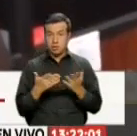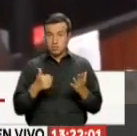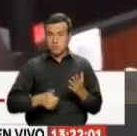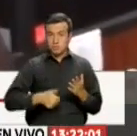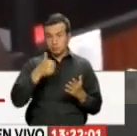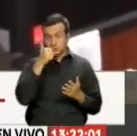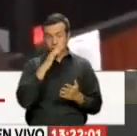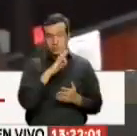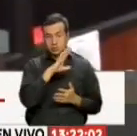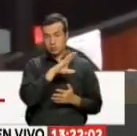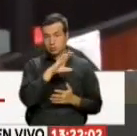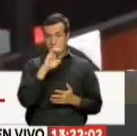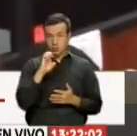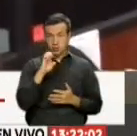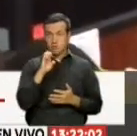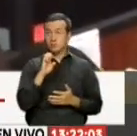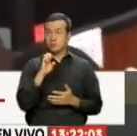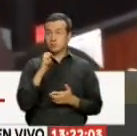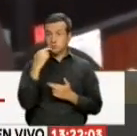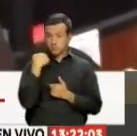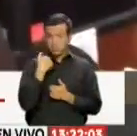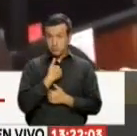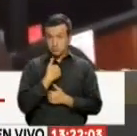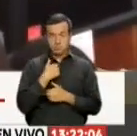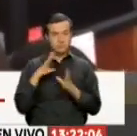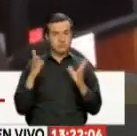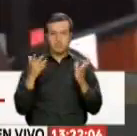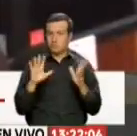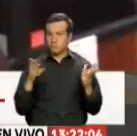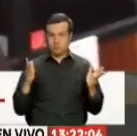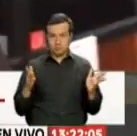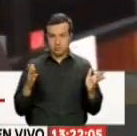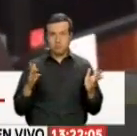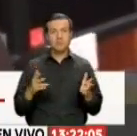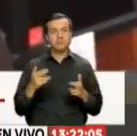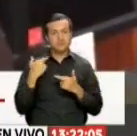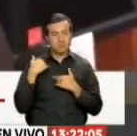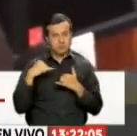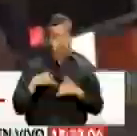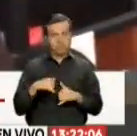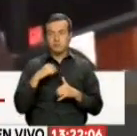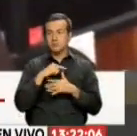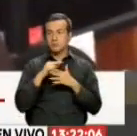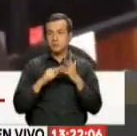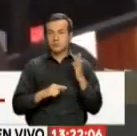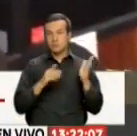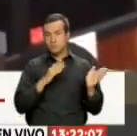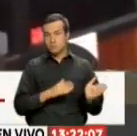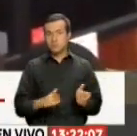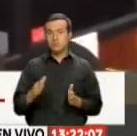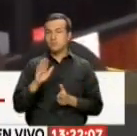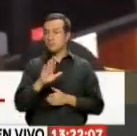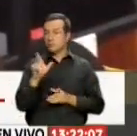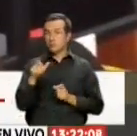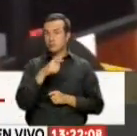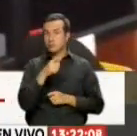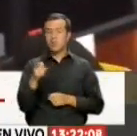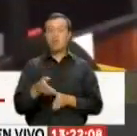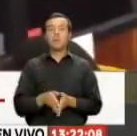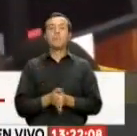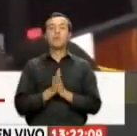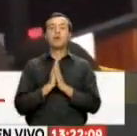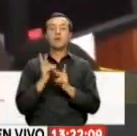Tribunal Contencioso Electoral Esa facultad De absorber consultas En el sentido que solicita